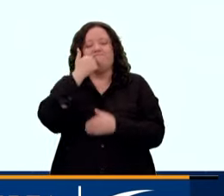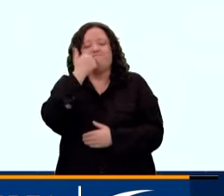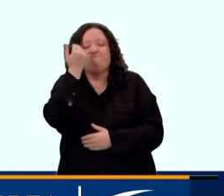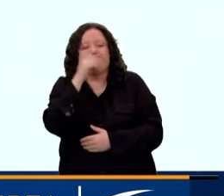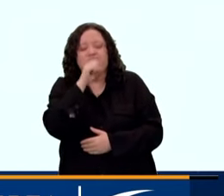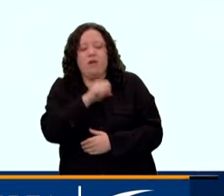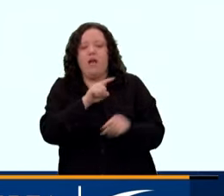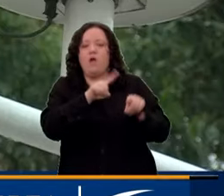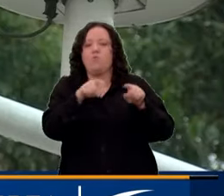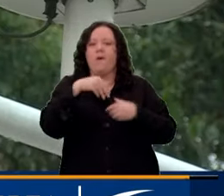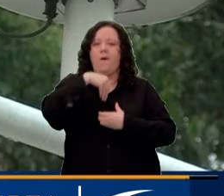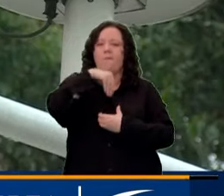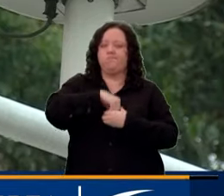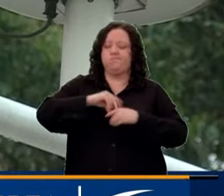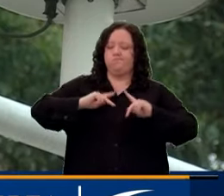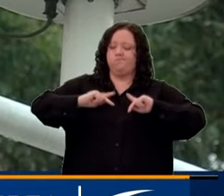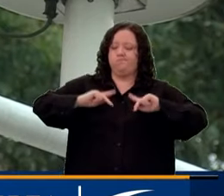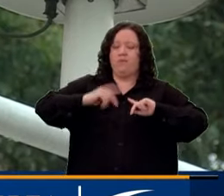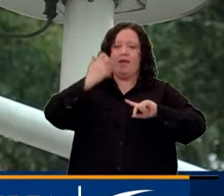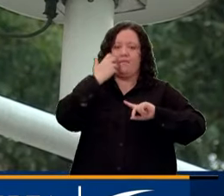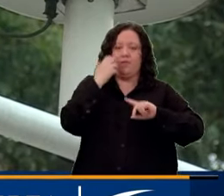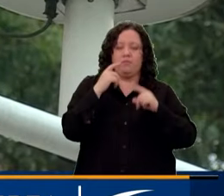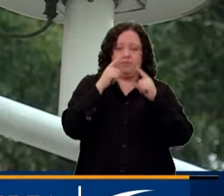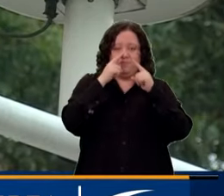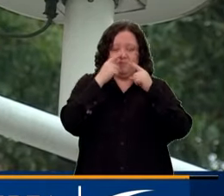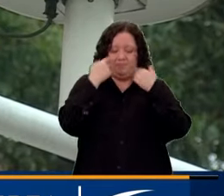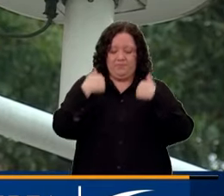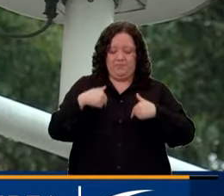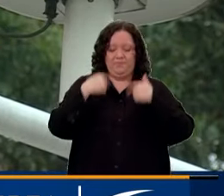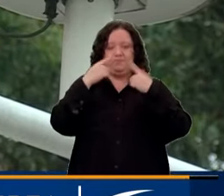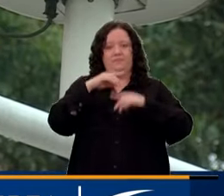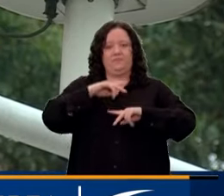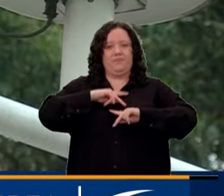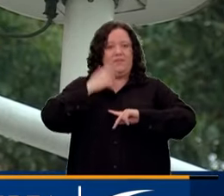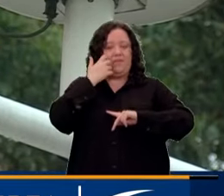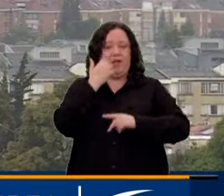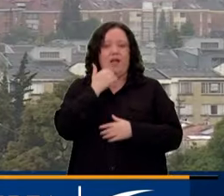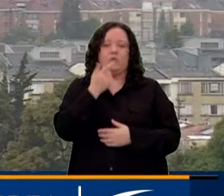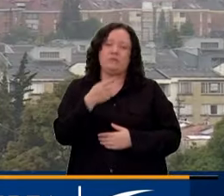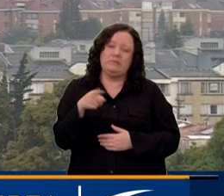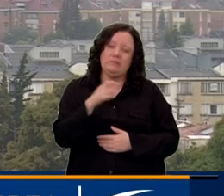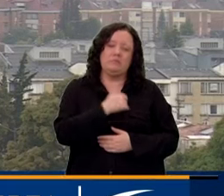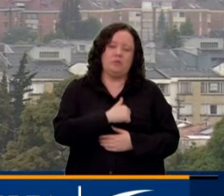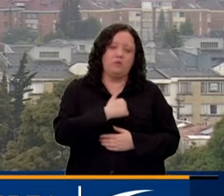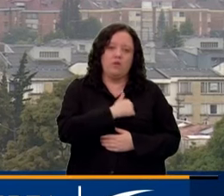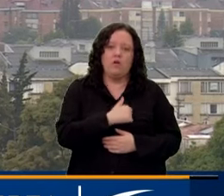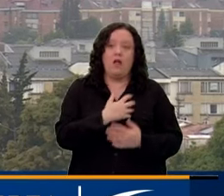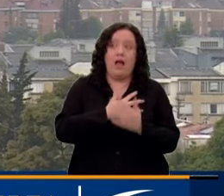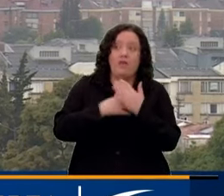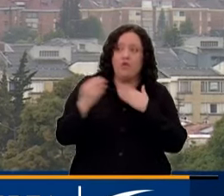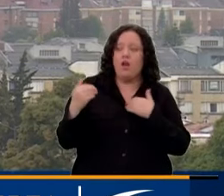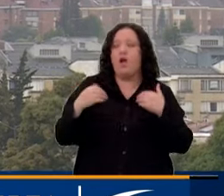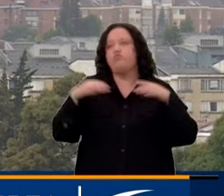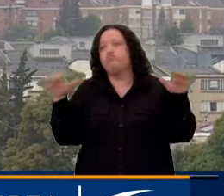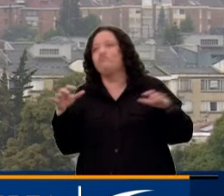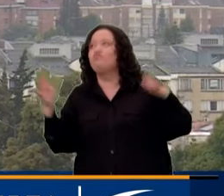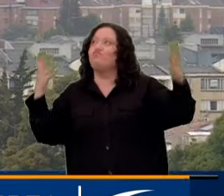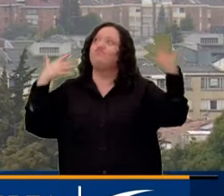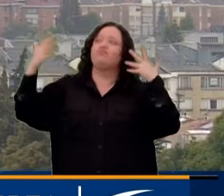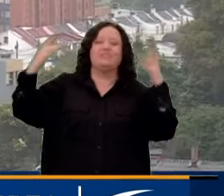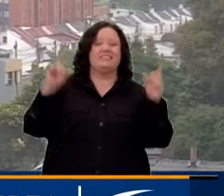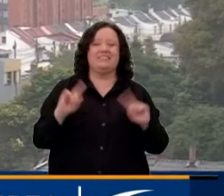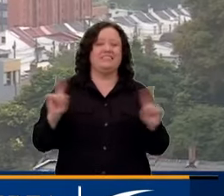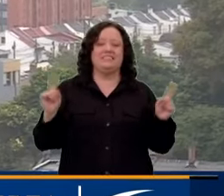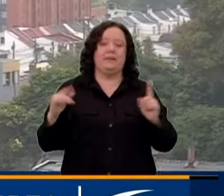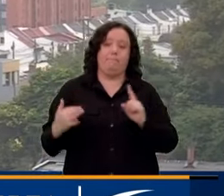enfermedad pulmonar o respiratoria, a evitar en la medida de lo posible hacer actividades al aire libre que incrementen su